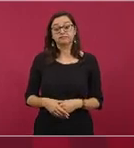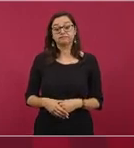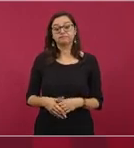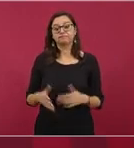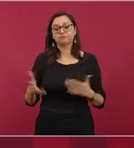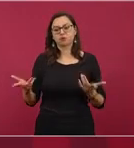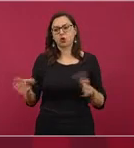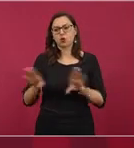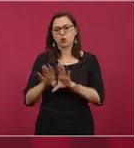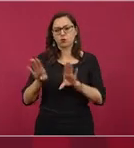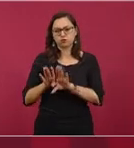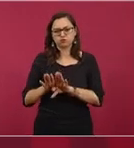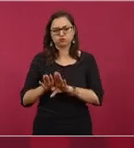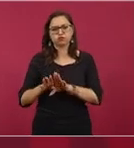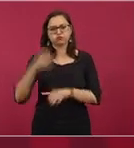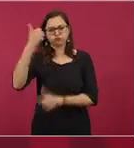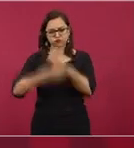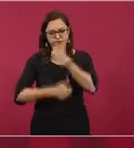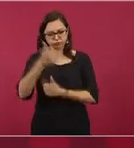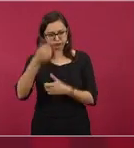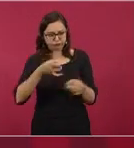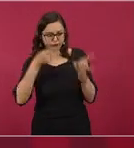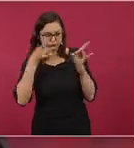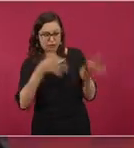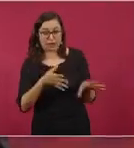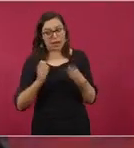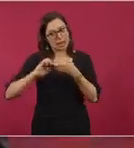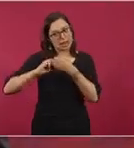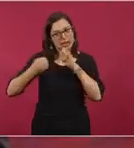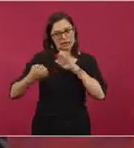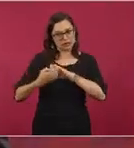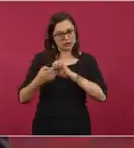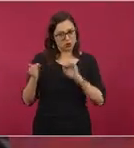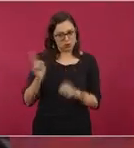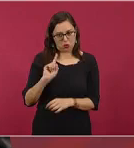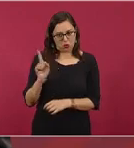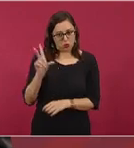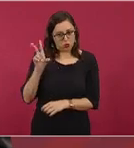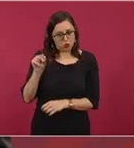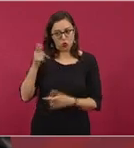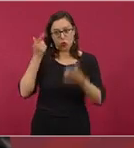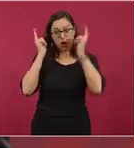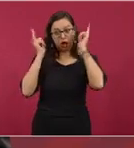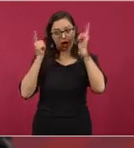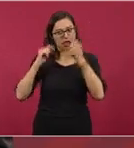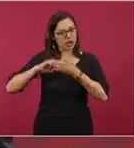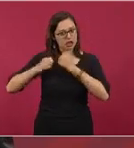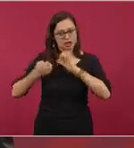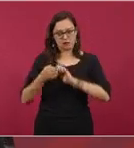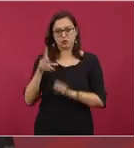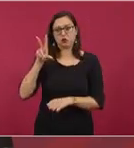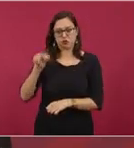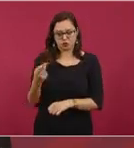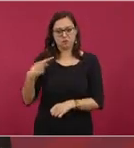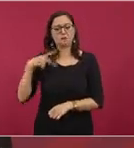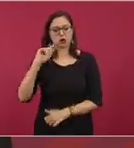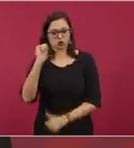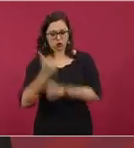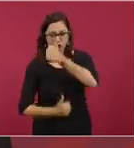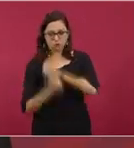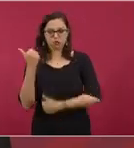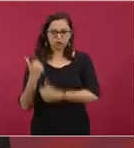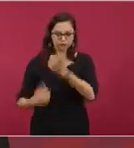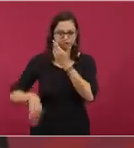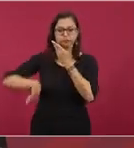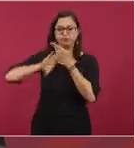adversario a vencer y no enemigo a destruir pero sin duda están